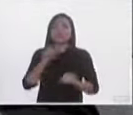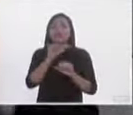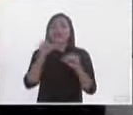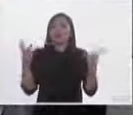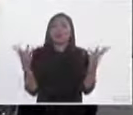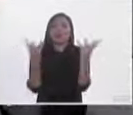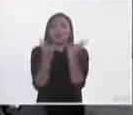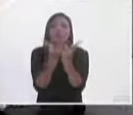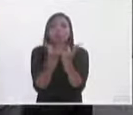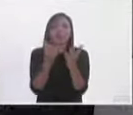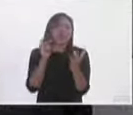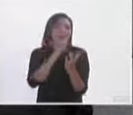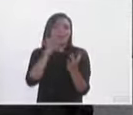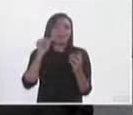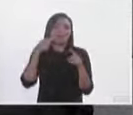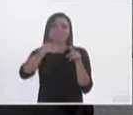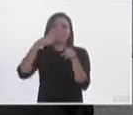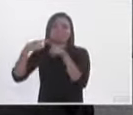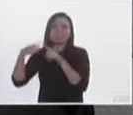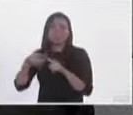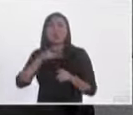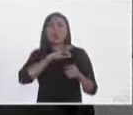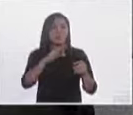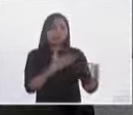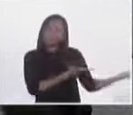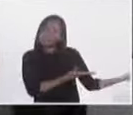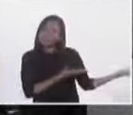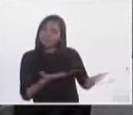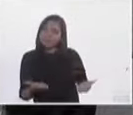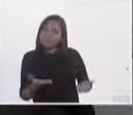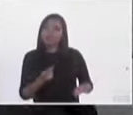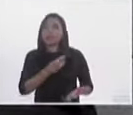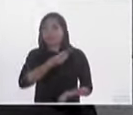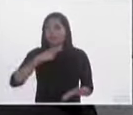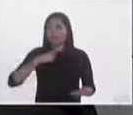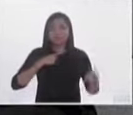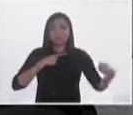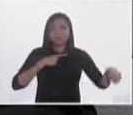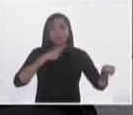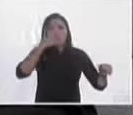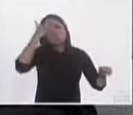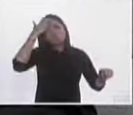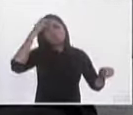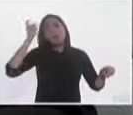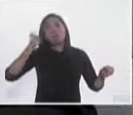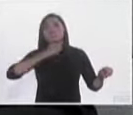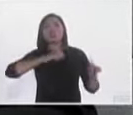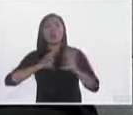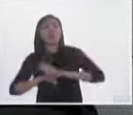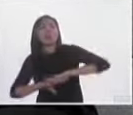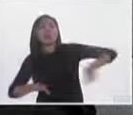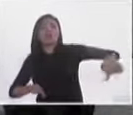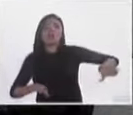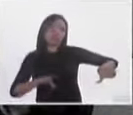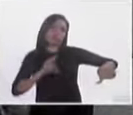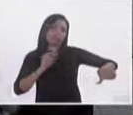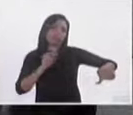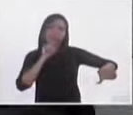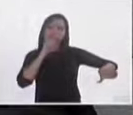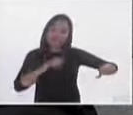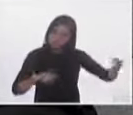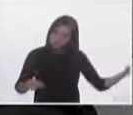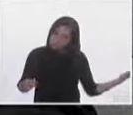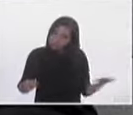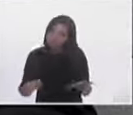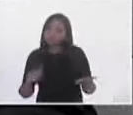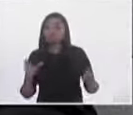parte de las facciones, toda vez que necesariamente debe estar ahí para conocer lo que se está planteando y lo que se está consensando. Se habla